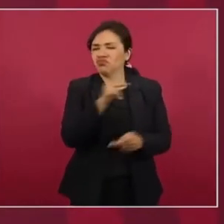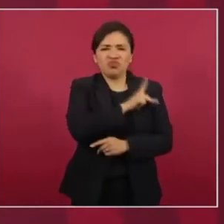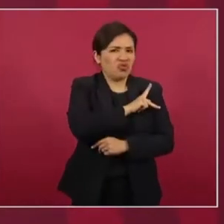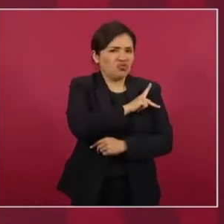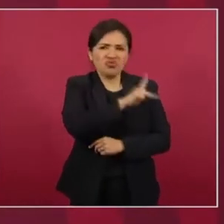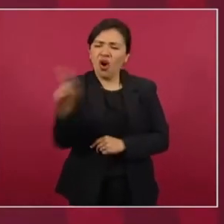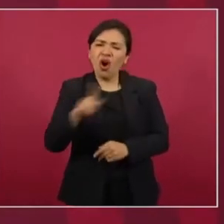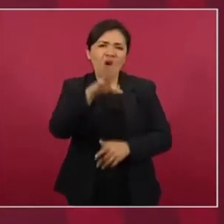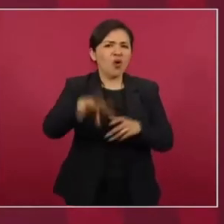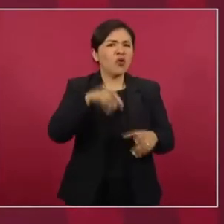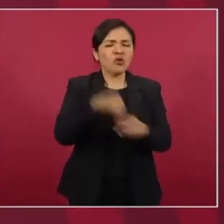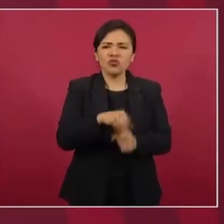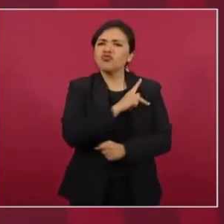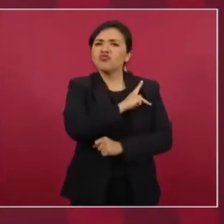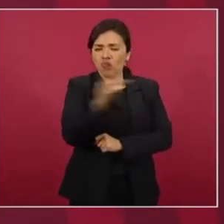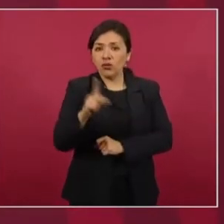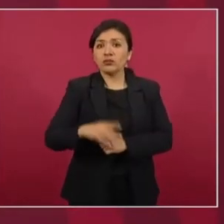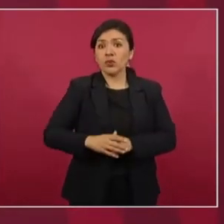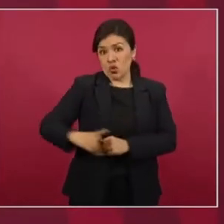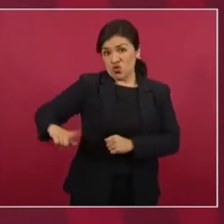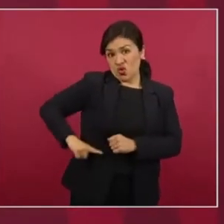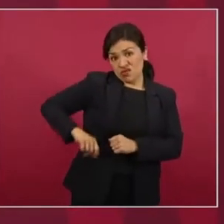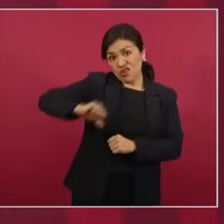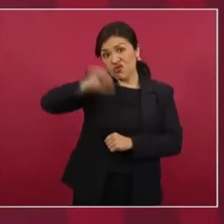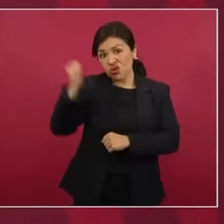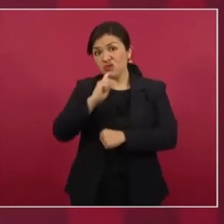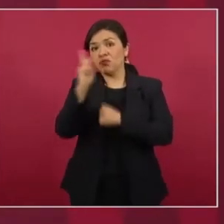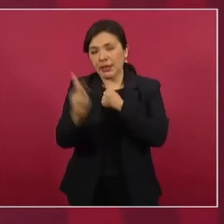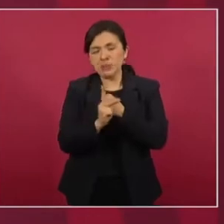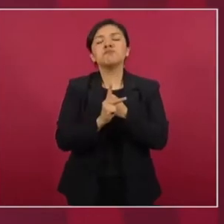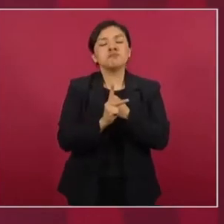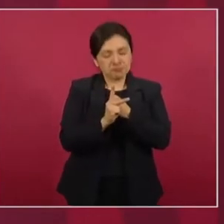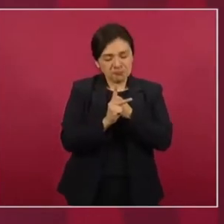de todos lados. Gobiernos extranjeros también, presidente. Sí,